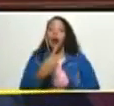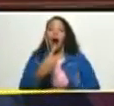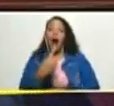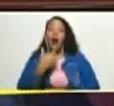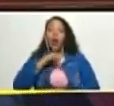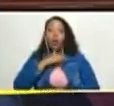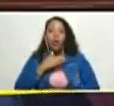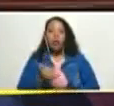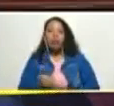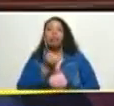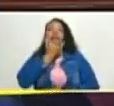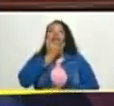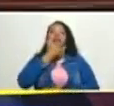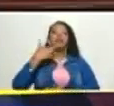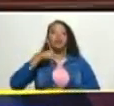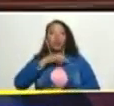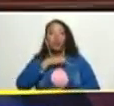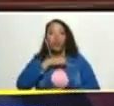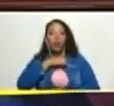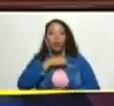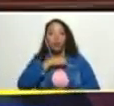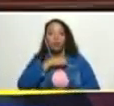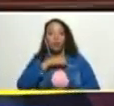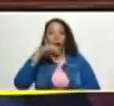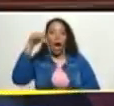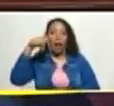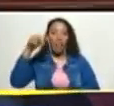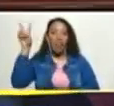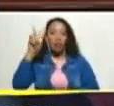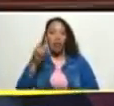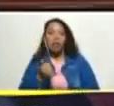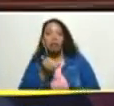equivocamos nos estrellamos en Venezuela